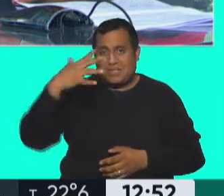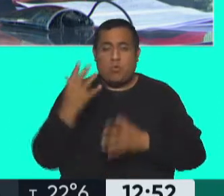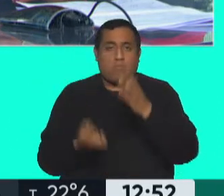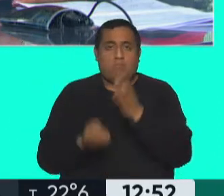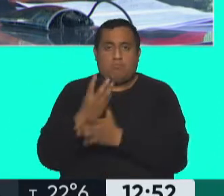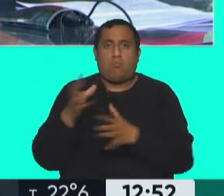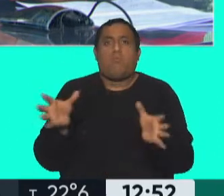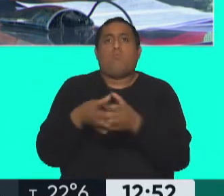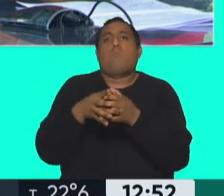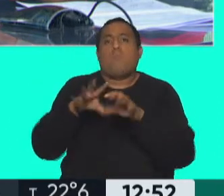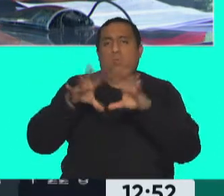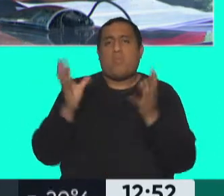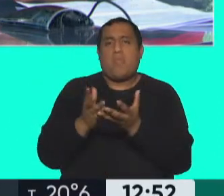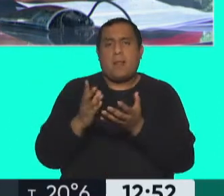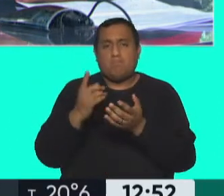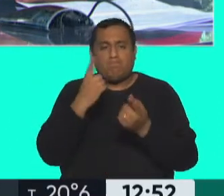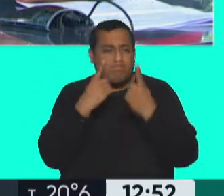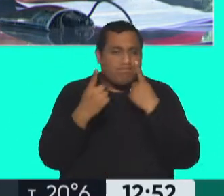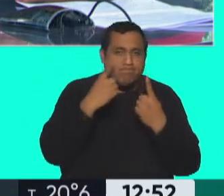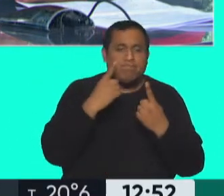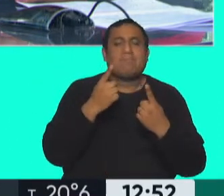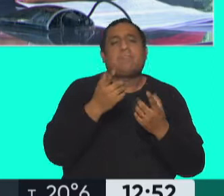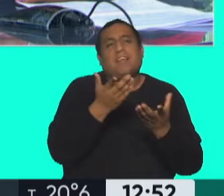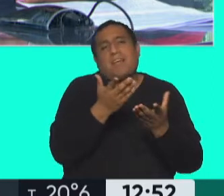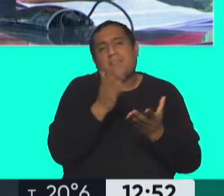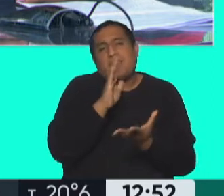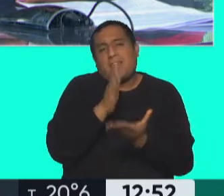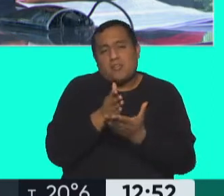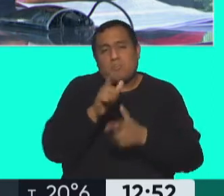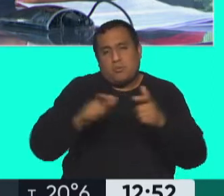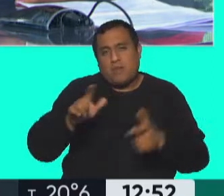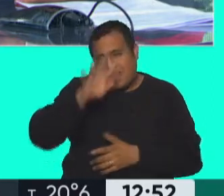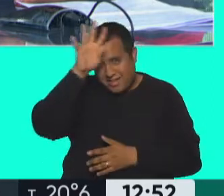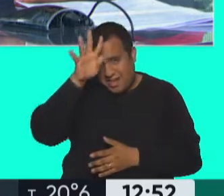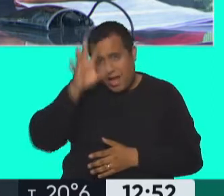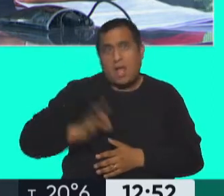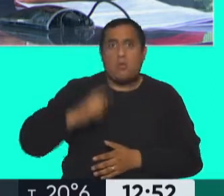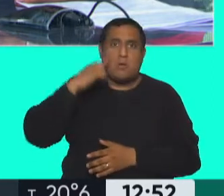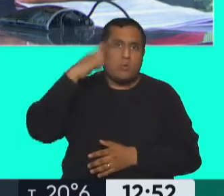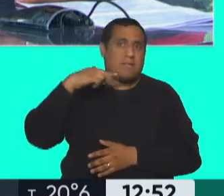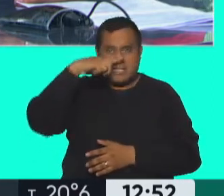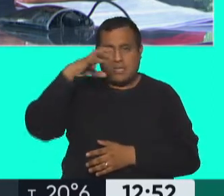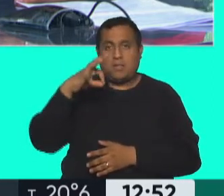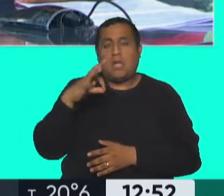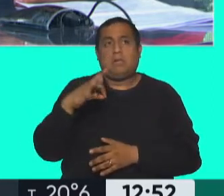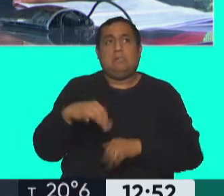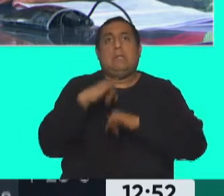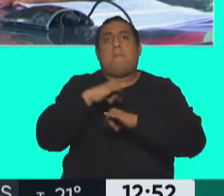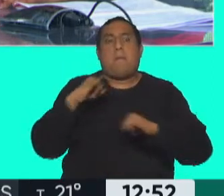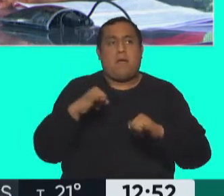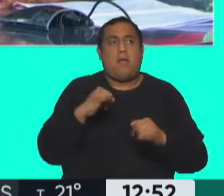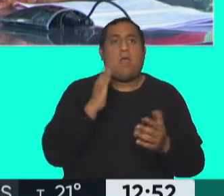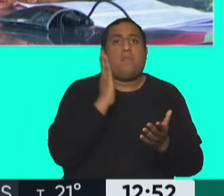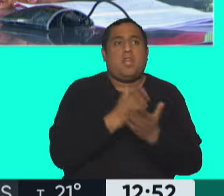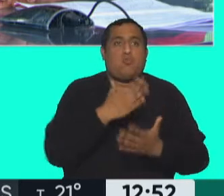Consejo Mundial de Pueblos Indígenas. La década del 70 era una década muy propicia para hacer sonar en los foros internacionales las violaciones a derechos